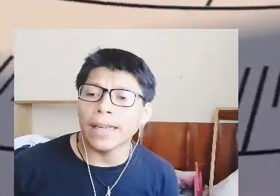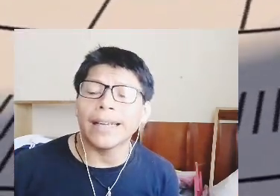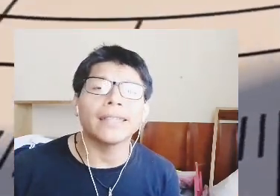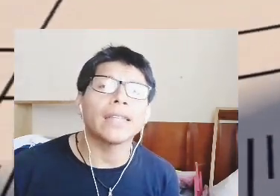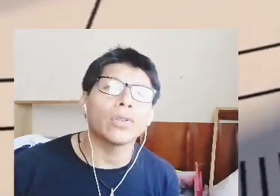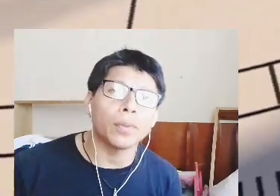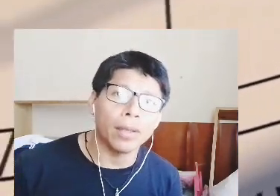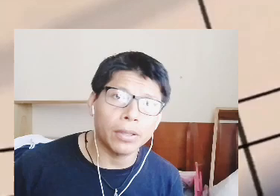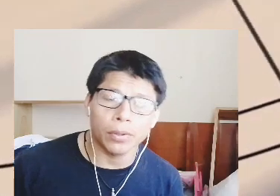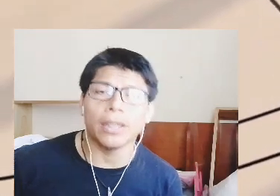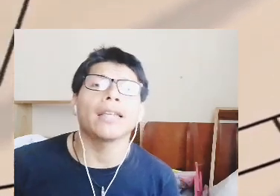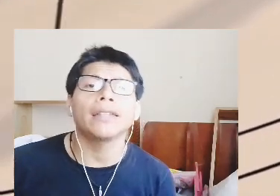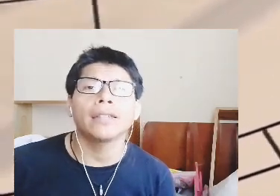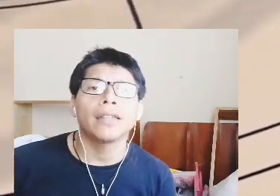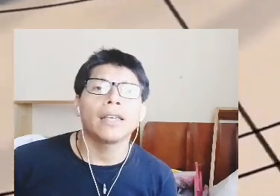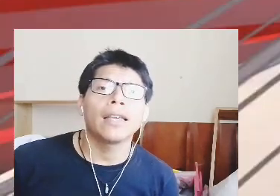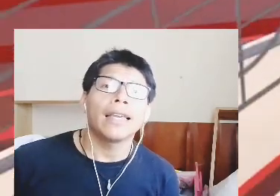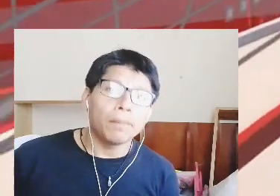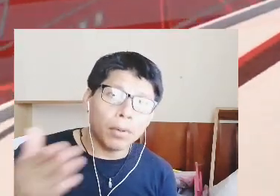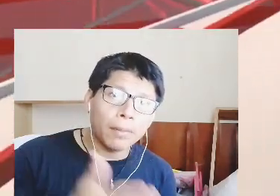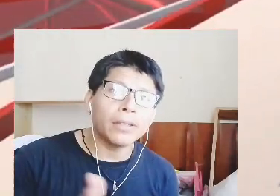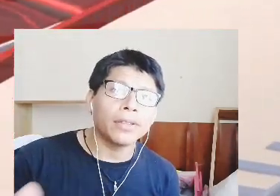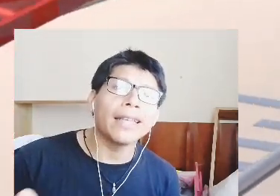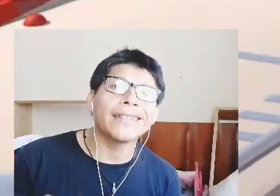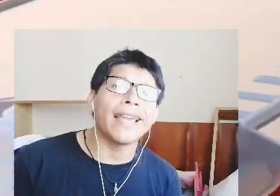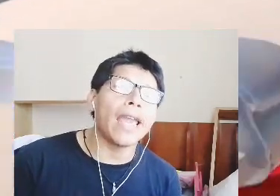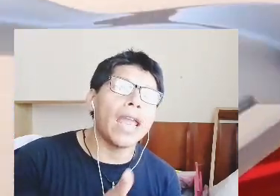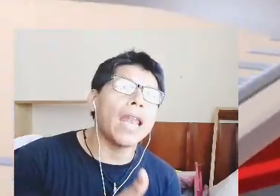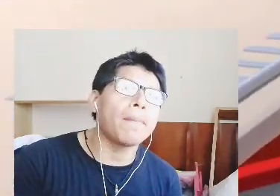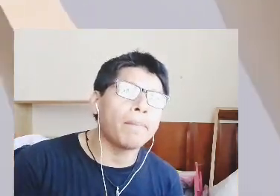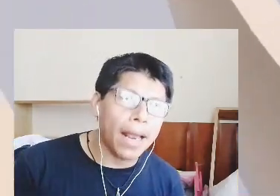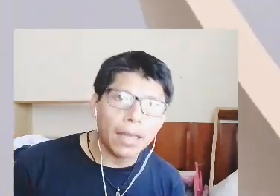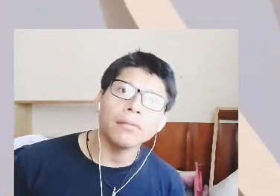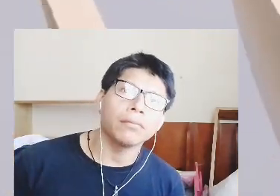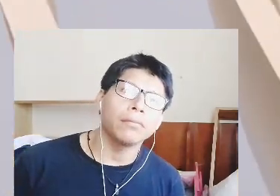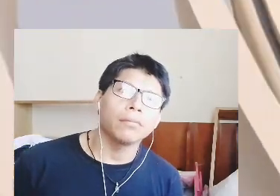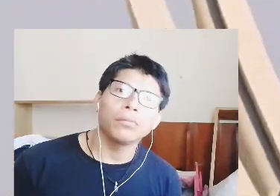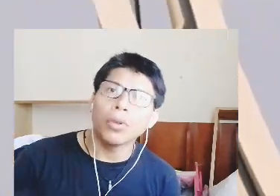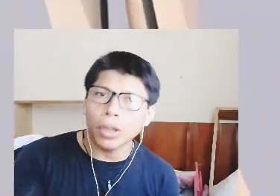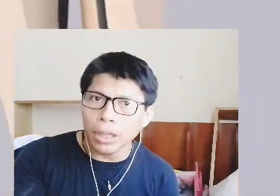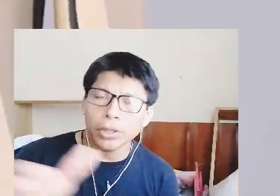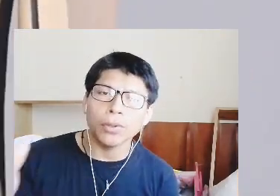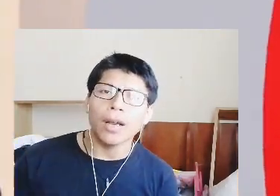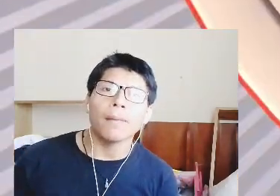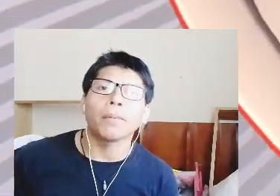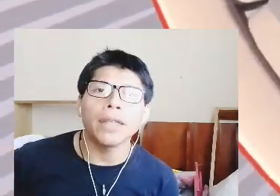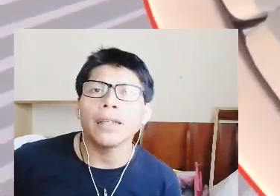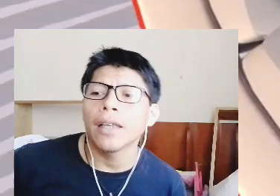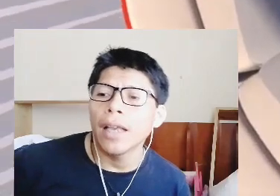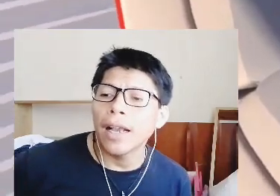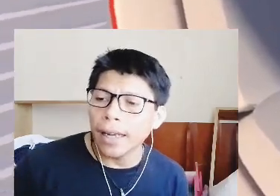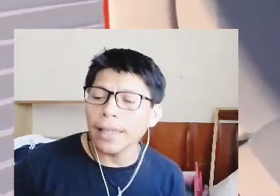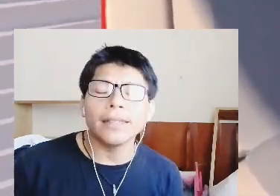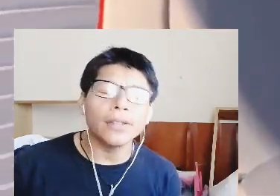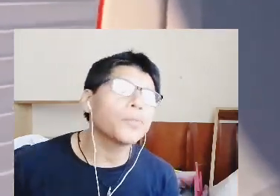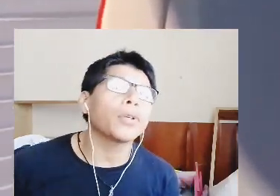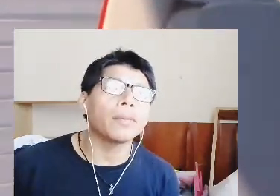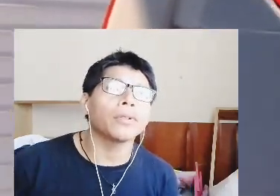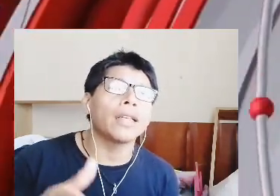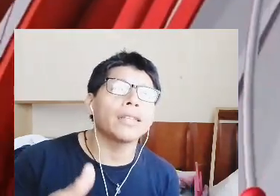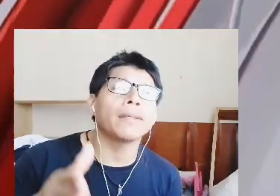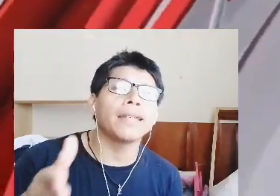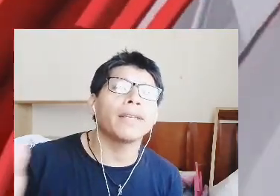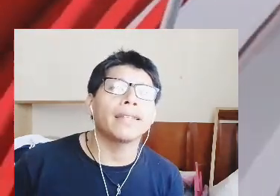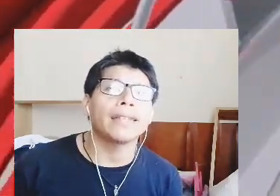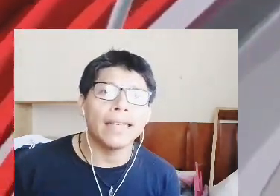gobierno gracias a los programas sociales programas sociales que el bar no quiso apoyar gracias a sus